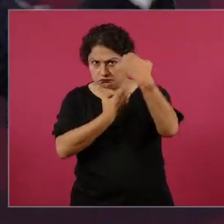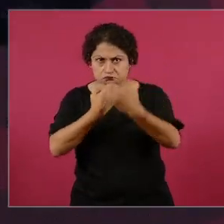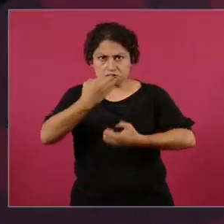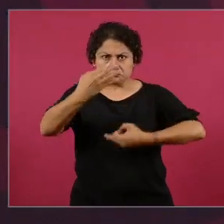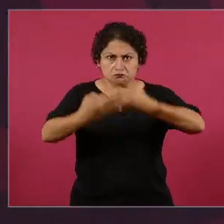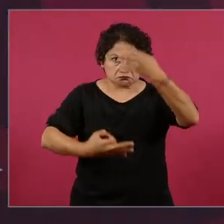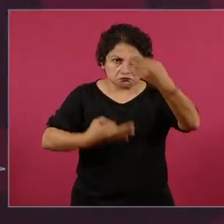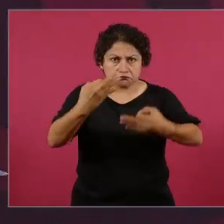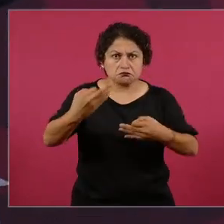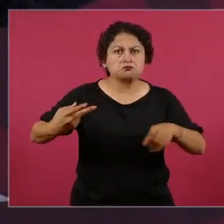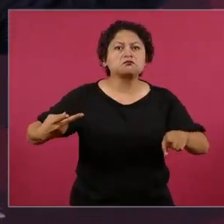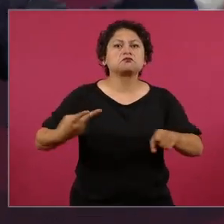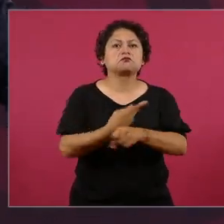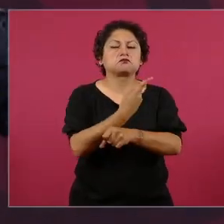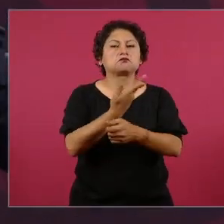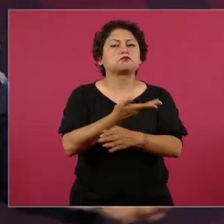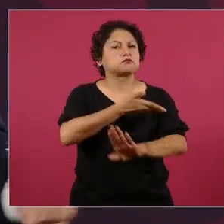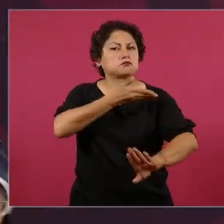imagínense,